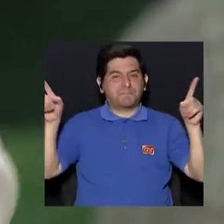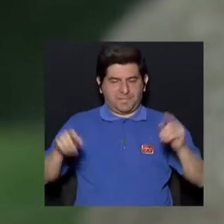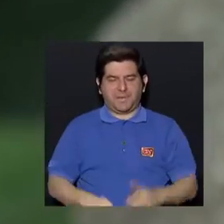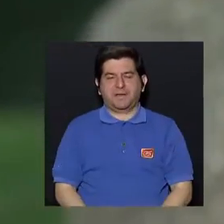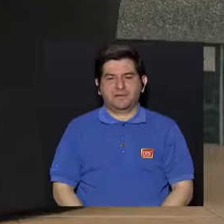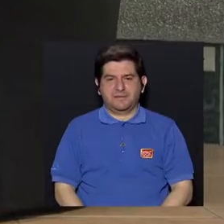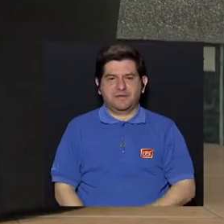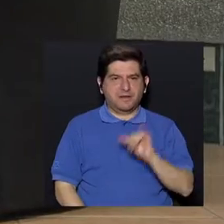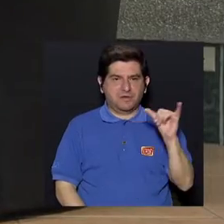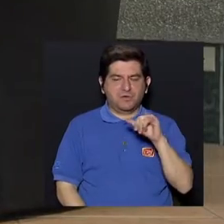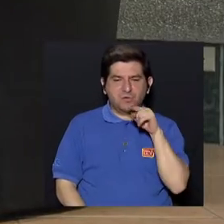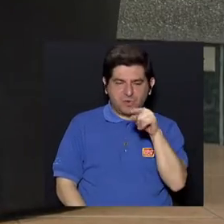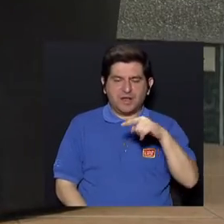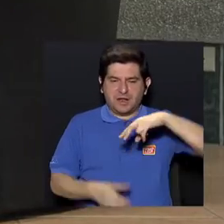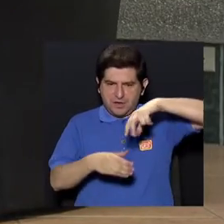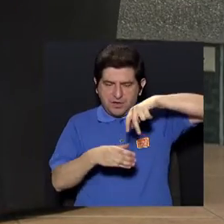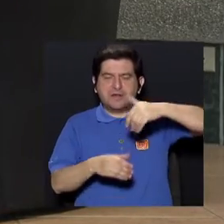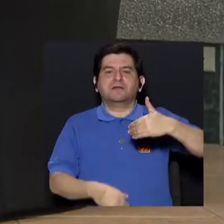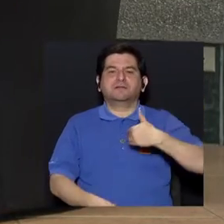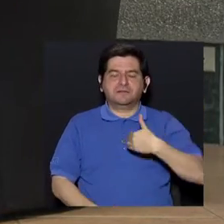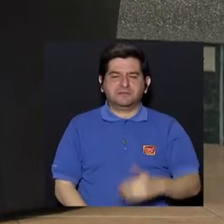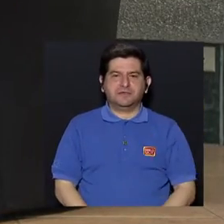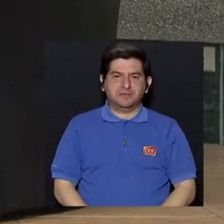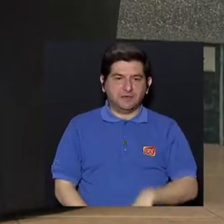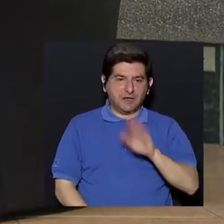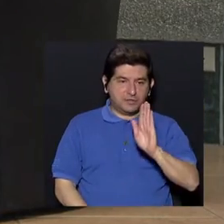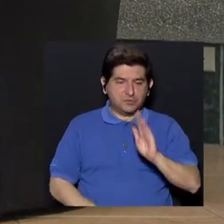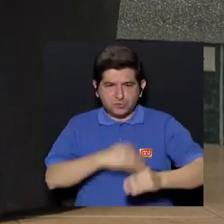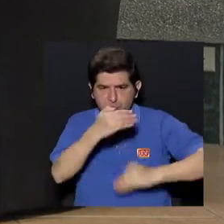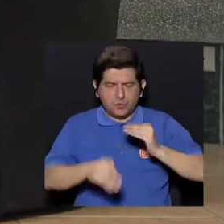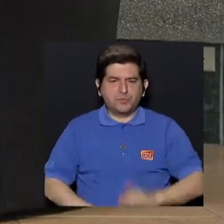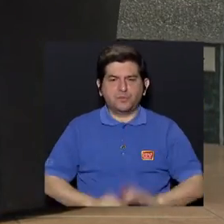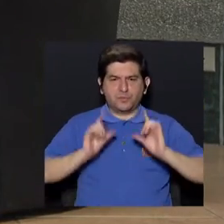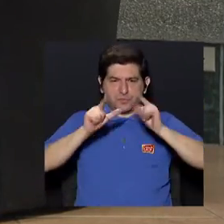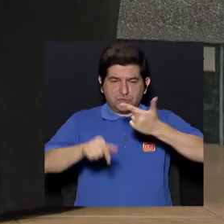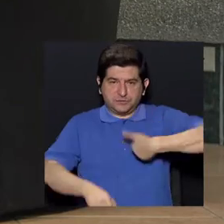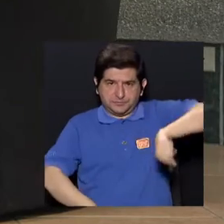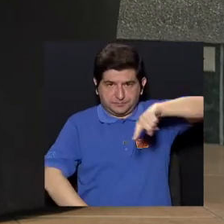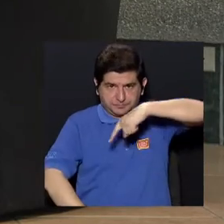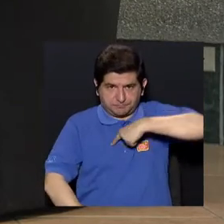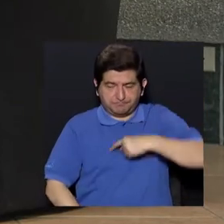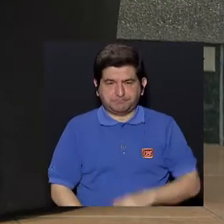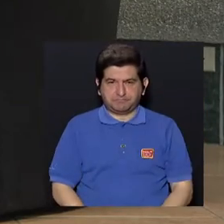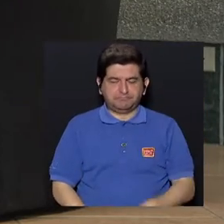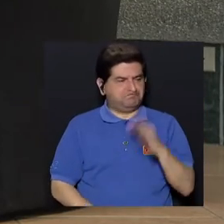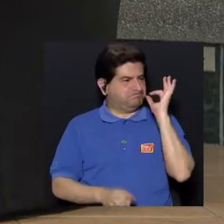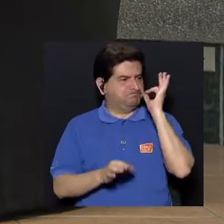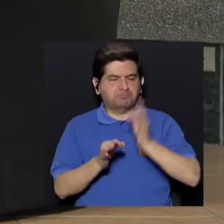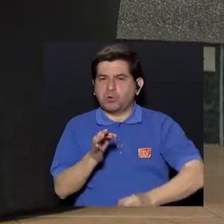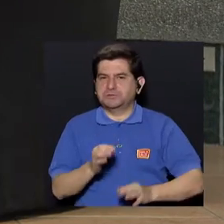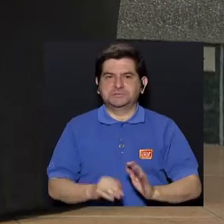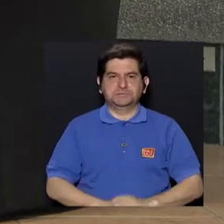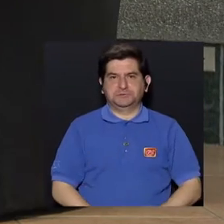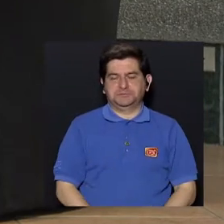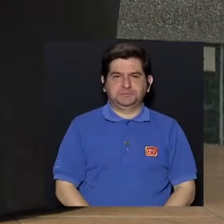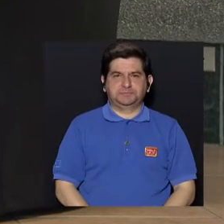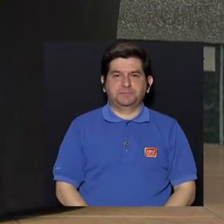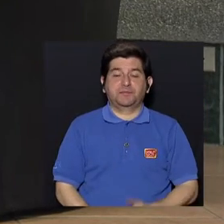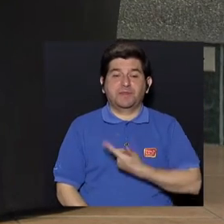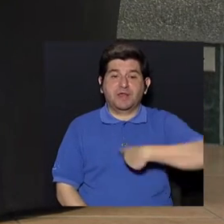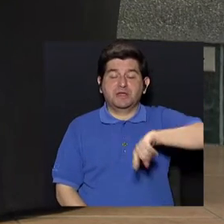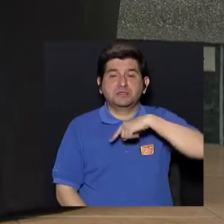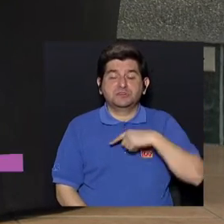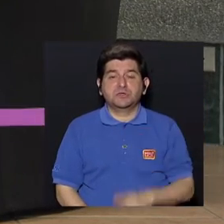de esos lo tenemos. Su disposición realmente por parte nuestra es relativamente sencilla, ¿verdad? Si